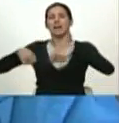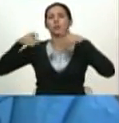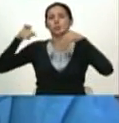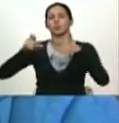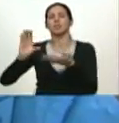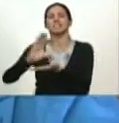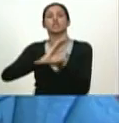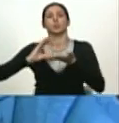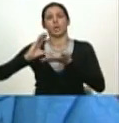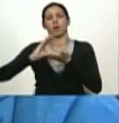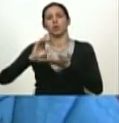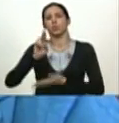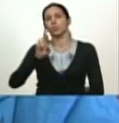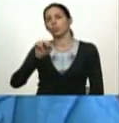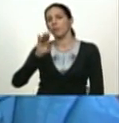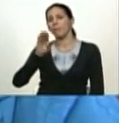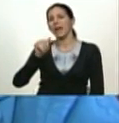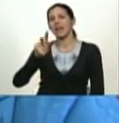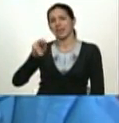incansable trabajadora